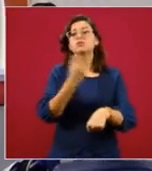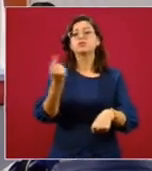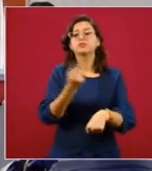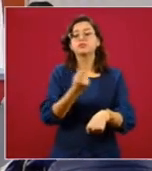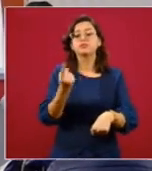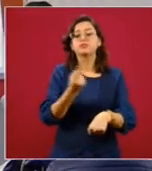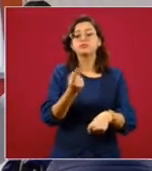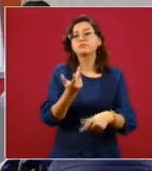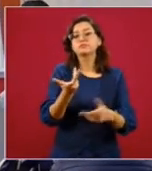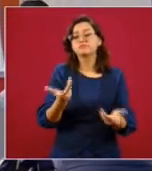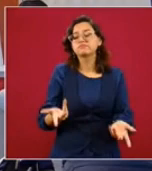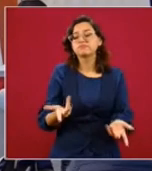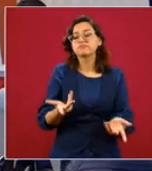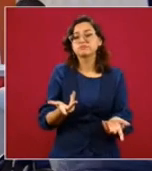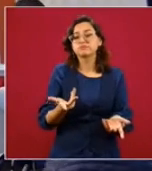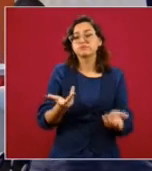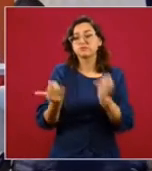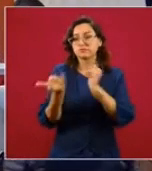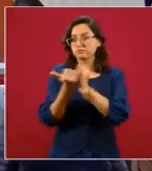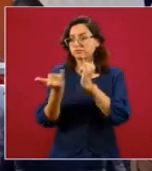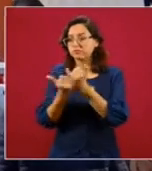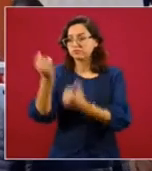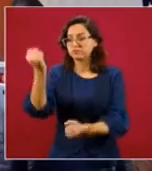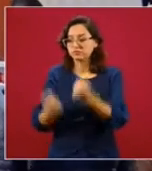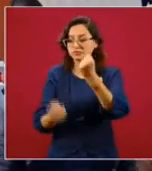que es como el robo de vehículo,